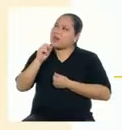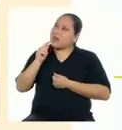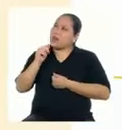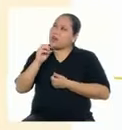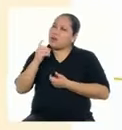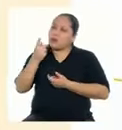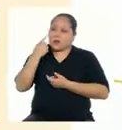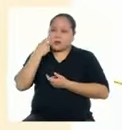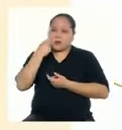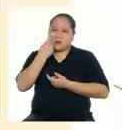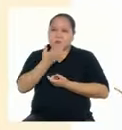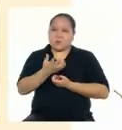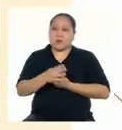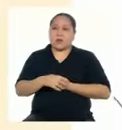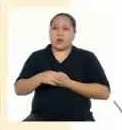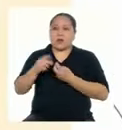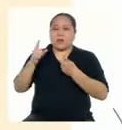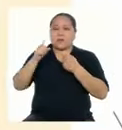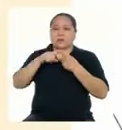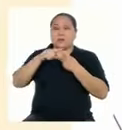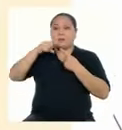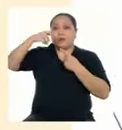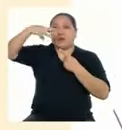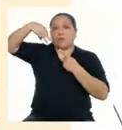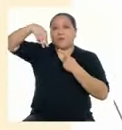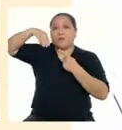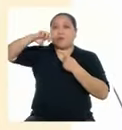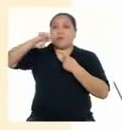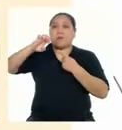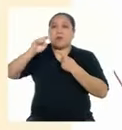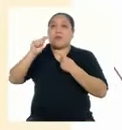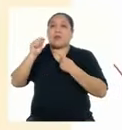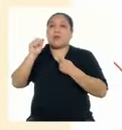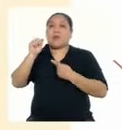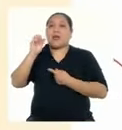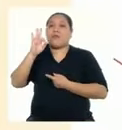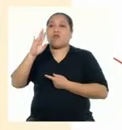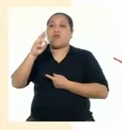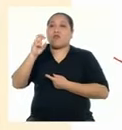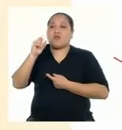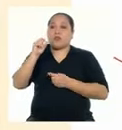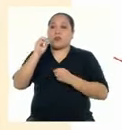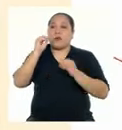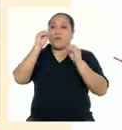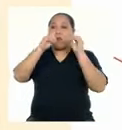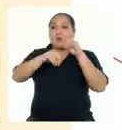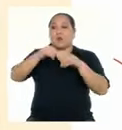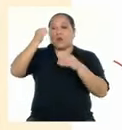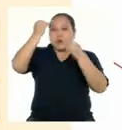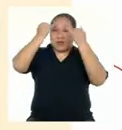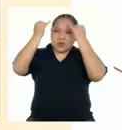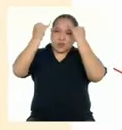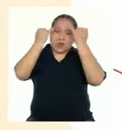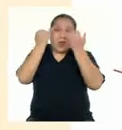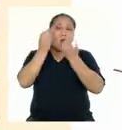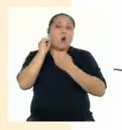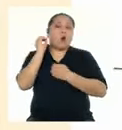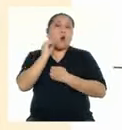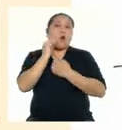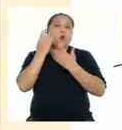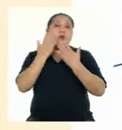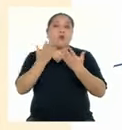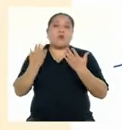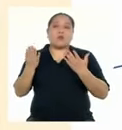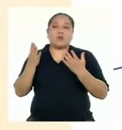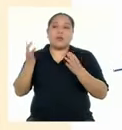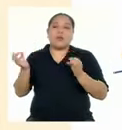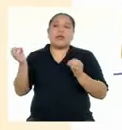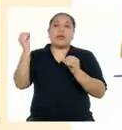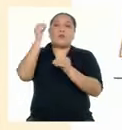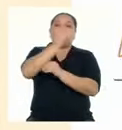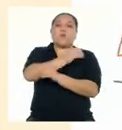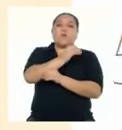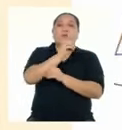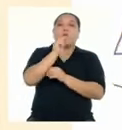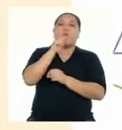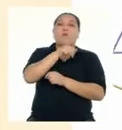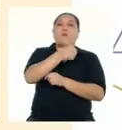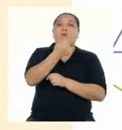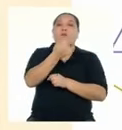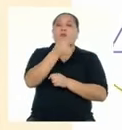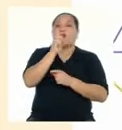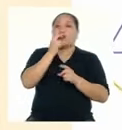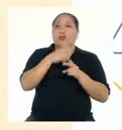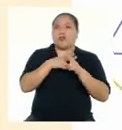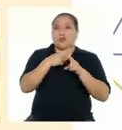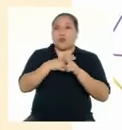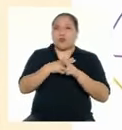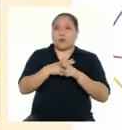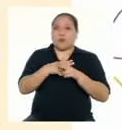La metáfora consiste en denominar una idea o cosa Con el nombre de otra Que